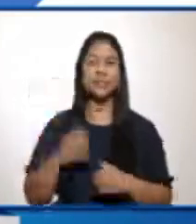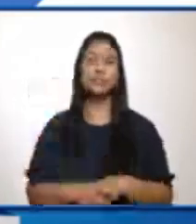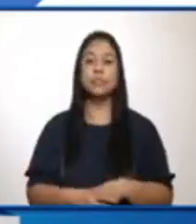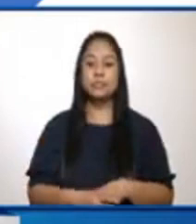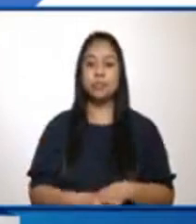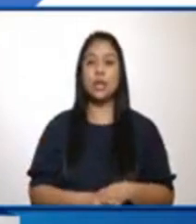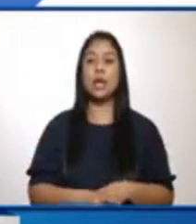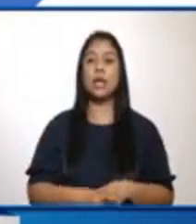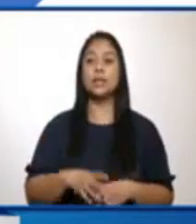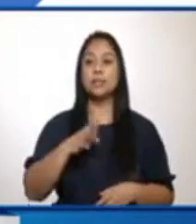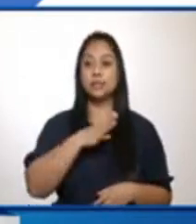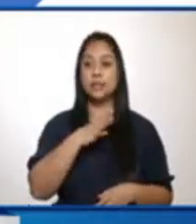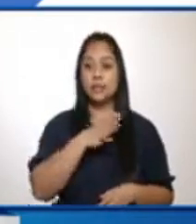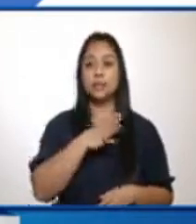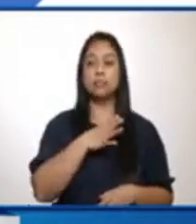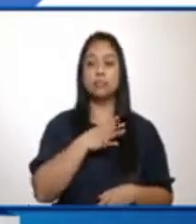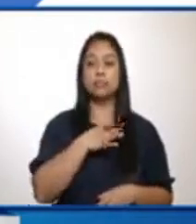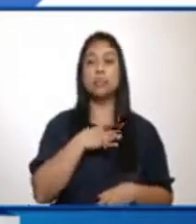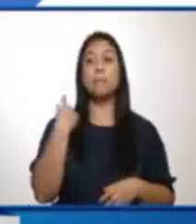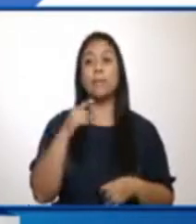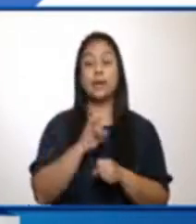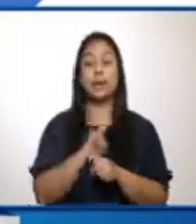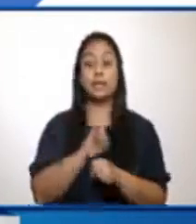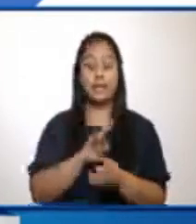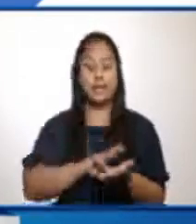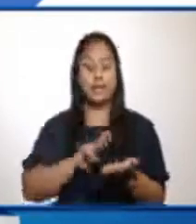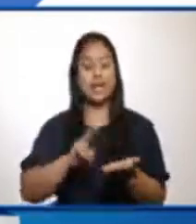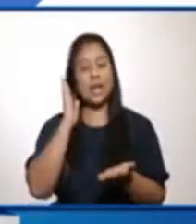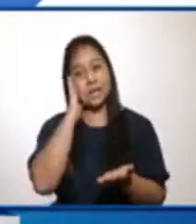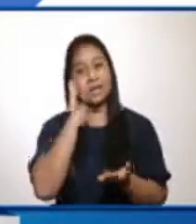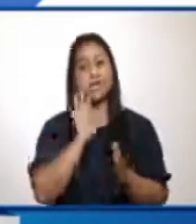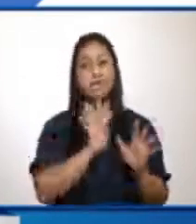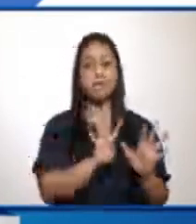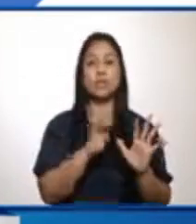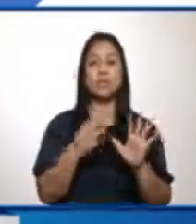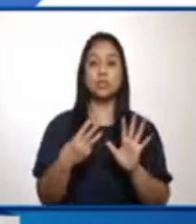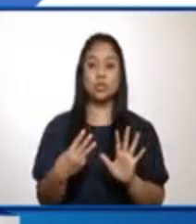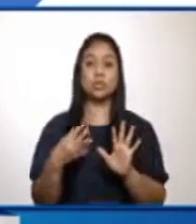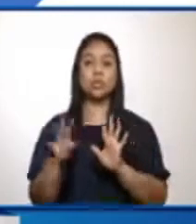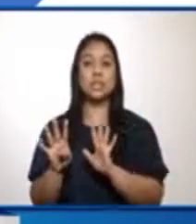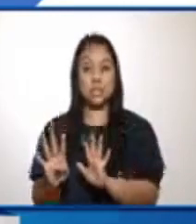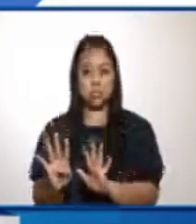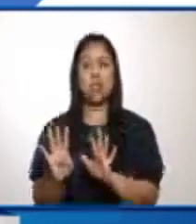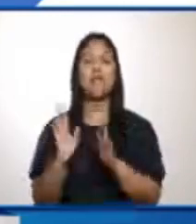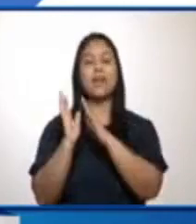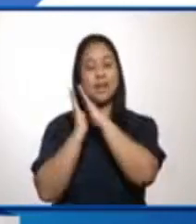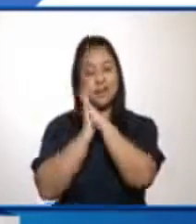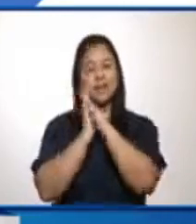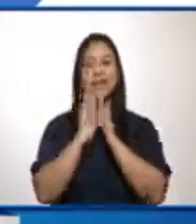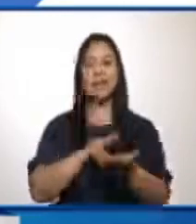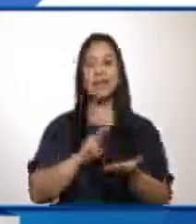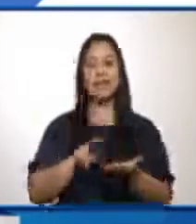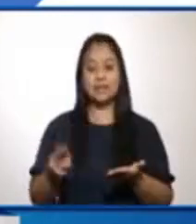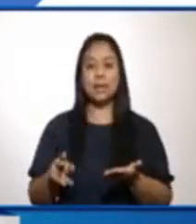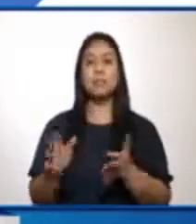una disponibilidad de camas a nivel nacional de 989 para moderados, para